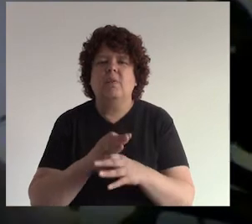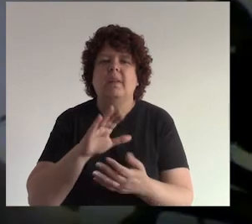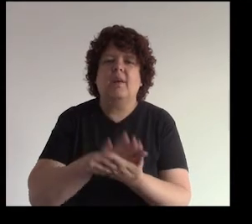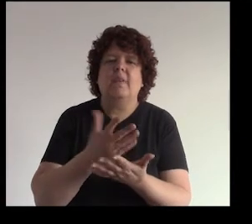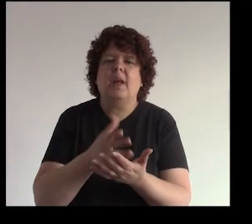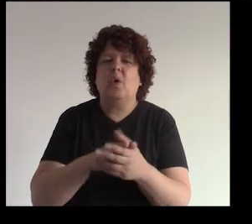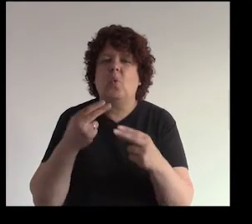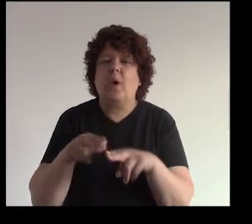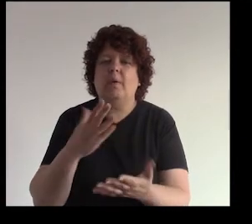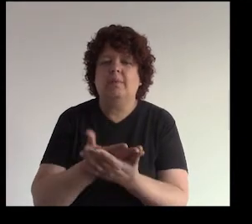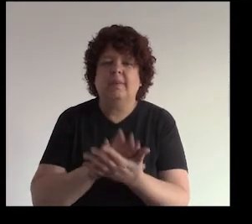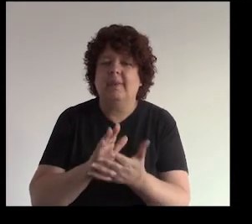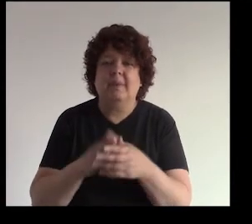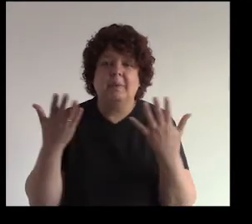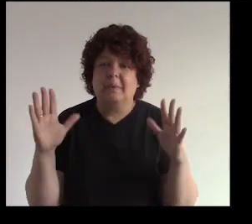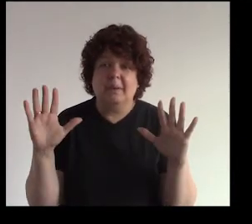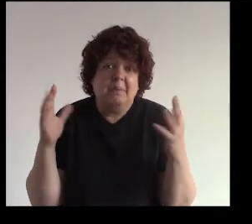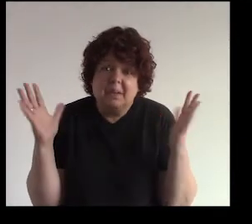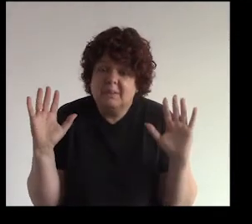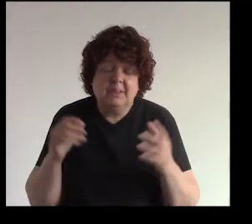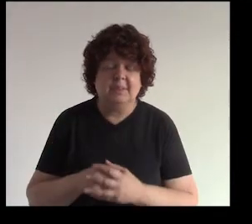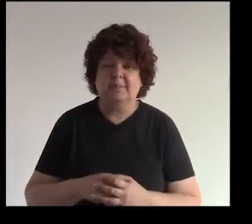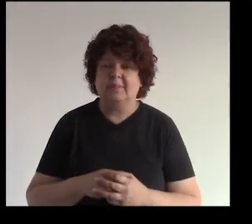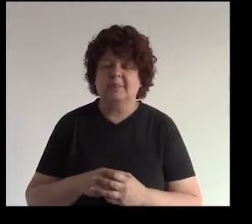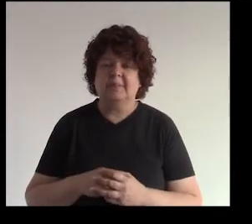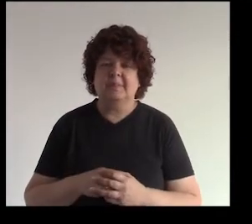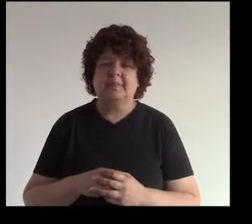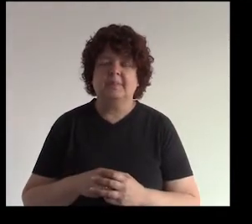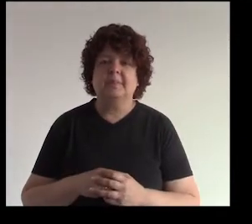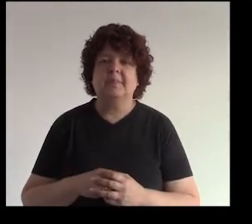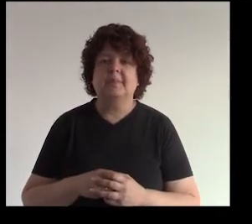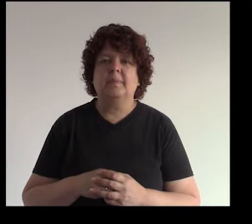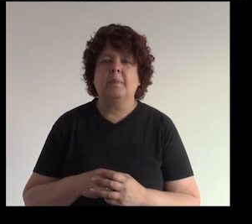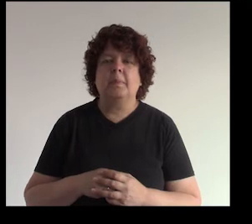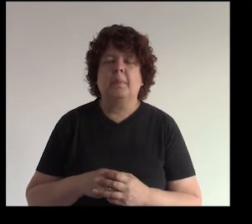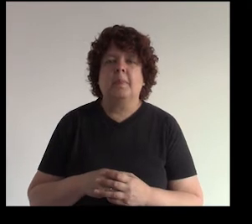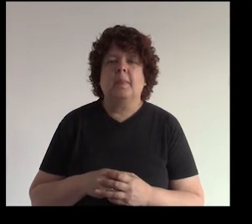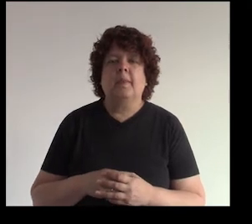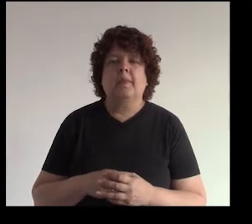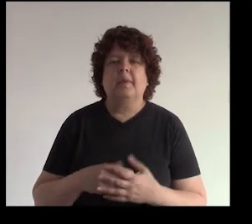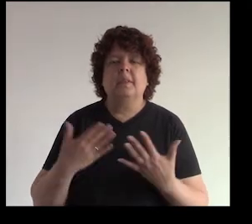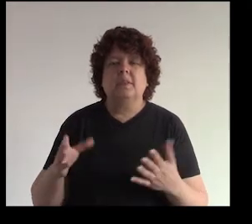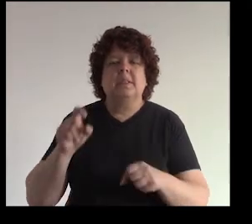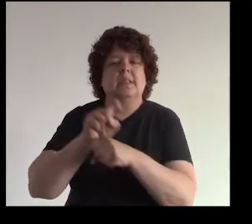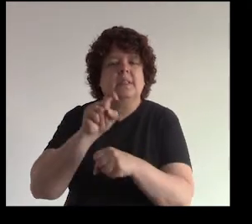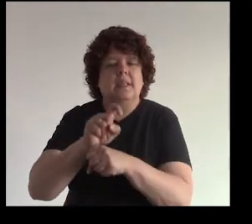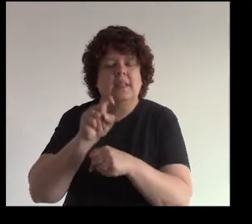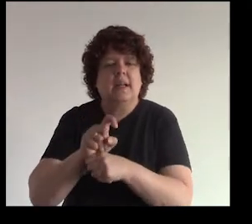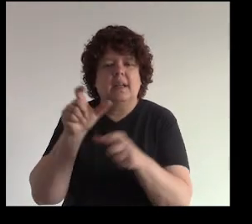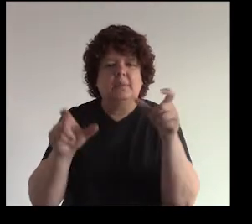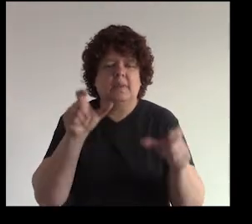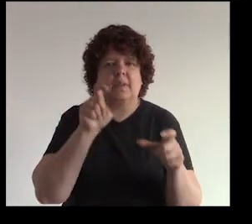freír un huevo no sé ¿habrán cinco formas de freír un huevo? no lo sé ¿no? habría que ver entonces es